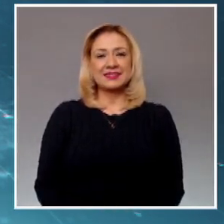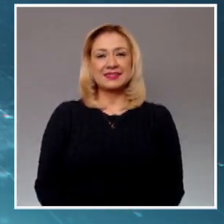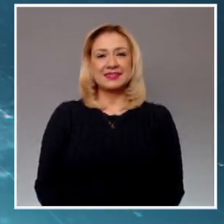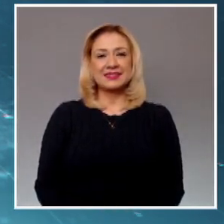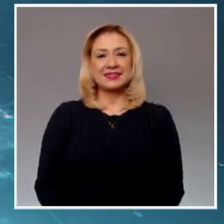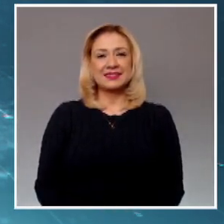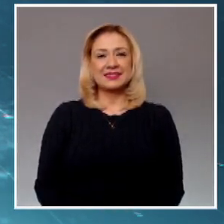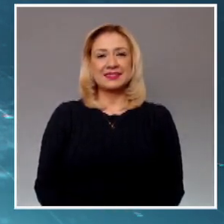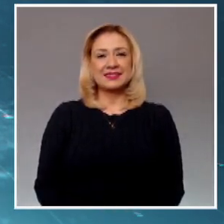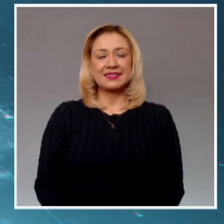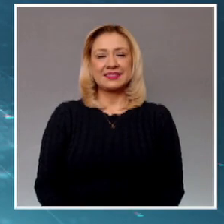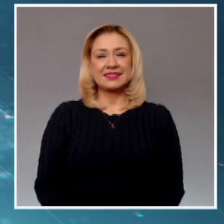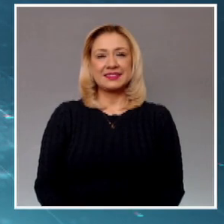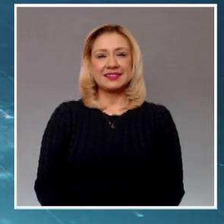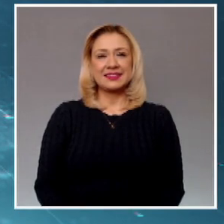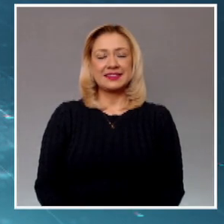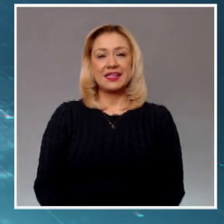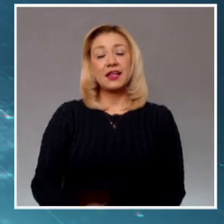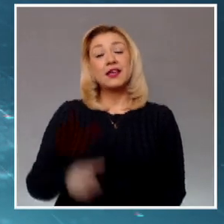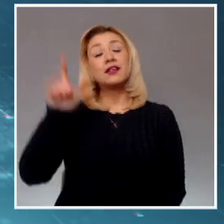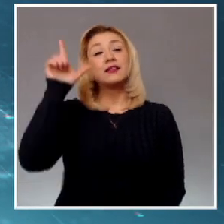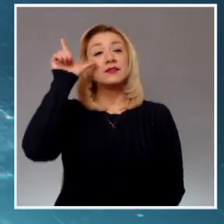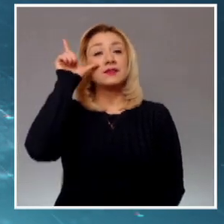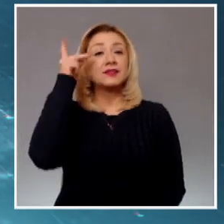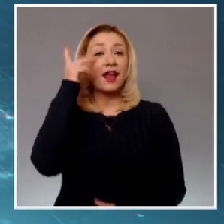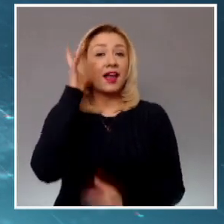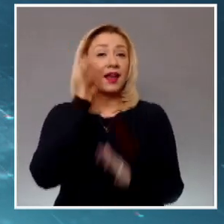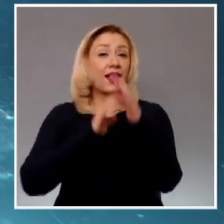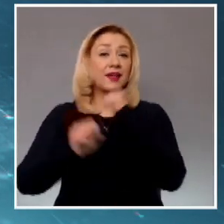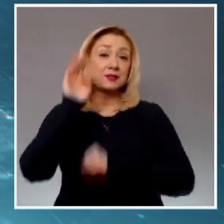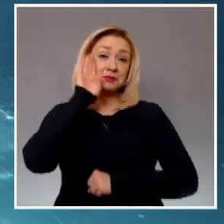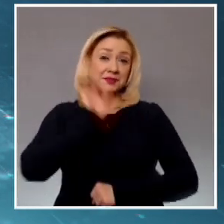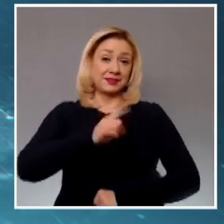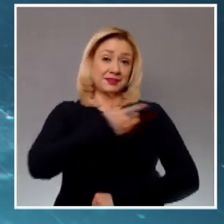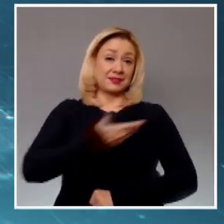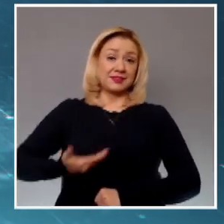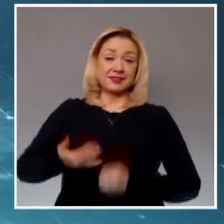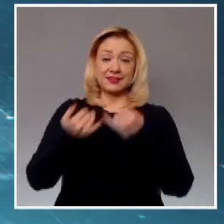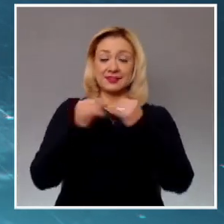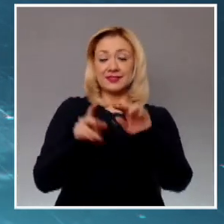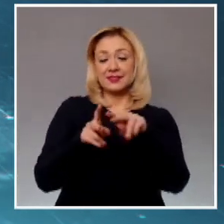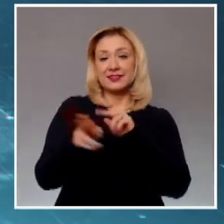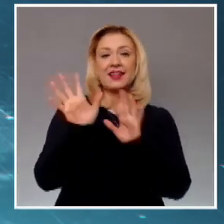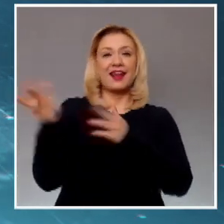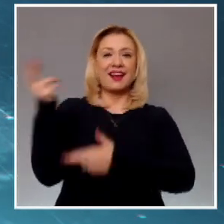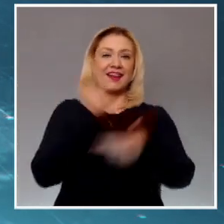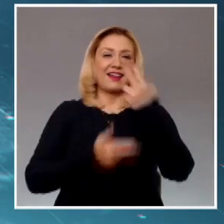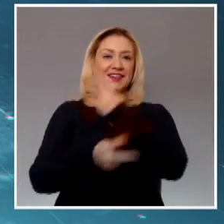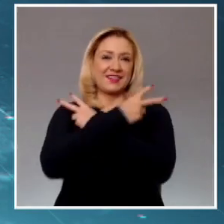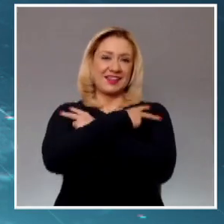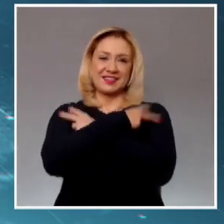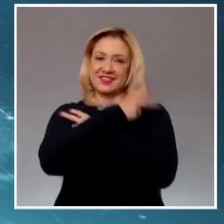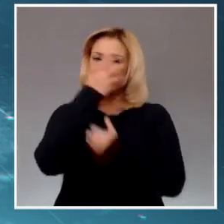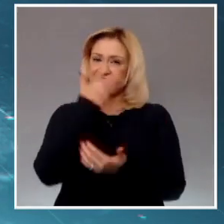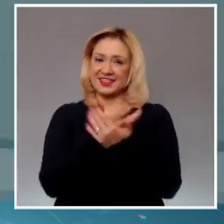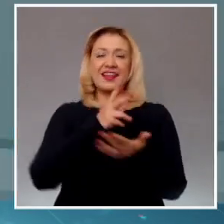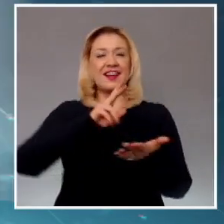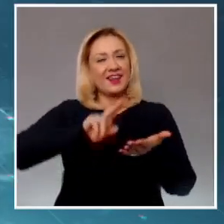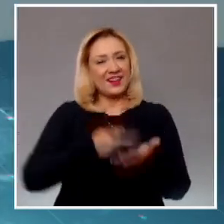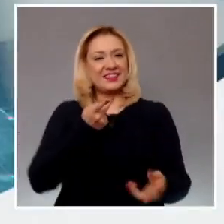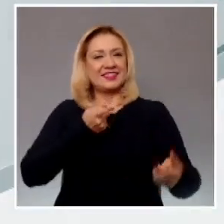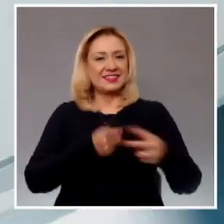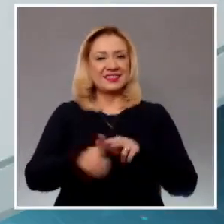Lucía Piña Hernández inauguró el primer periodo ordinario de sesiones 2024 de la Suprema Corte.